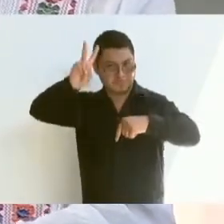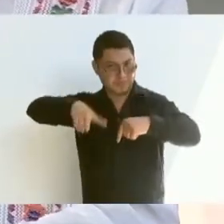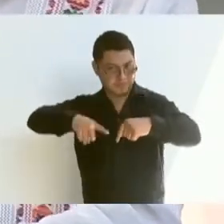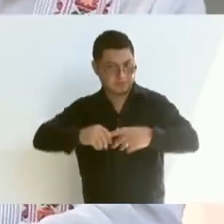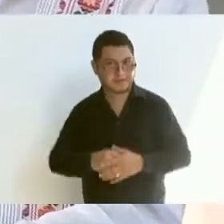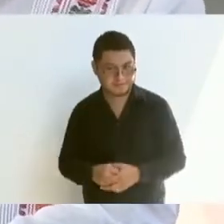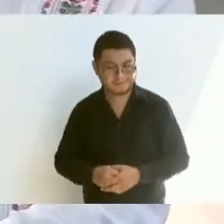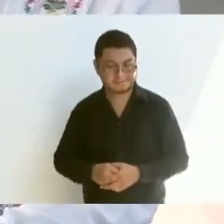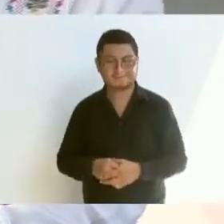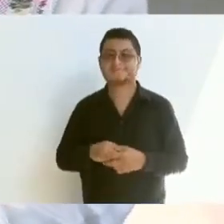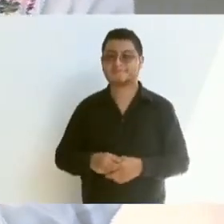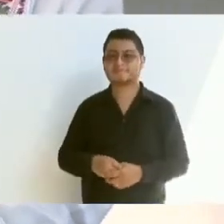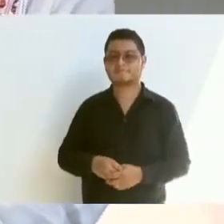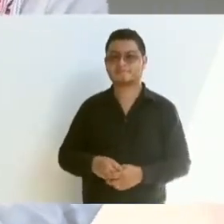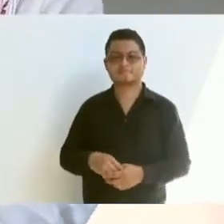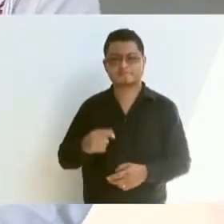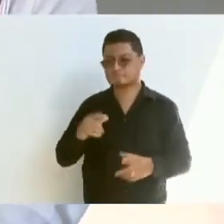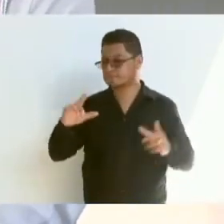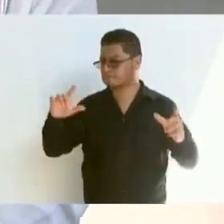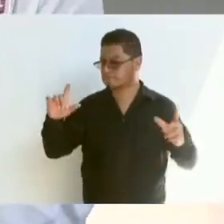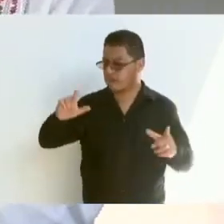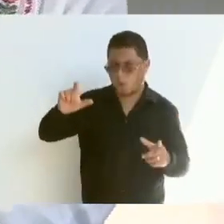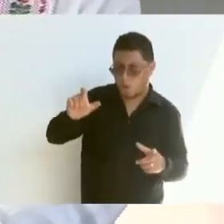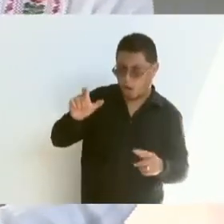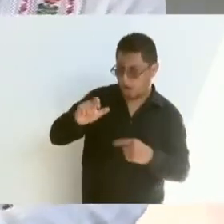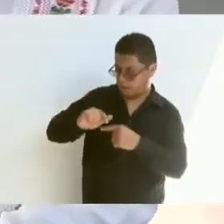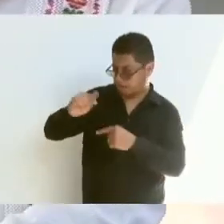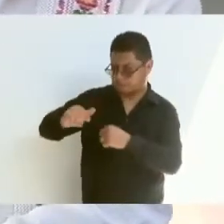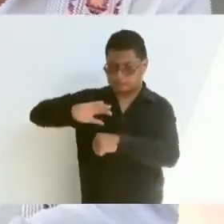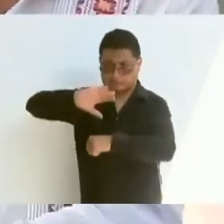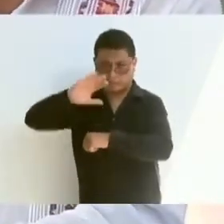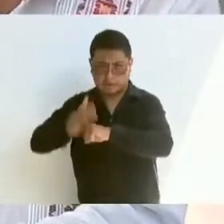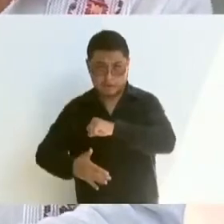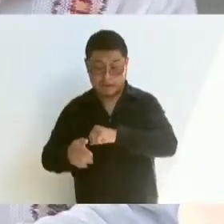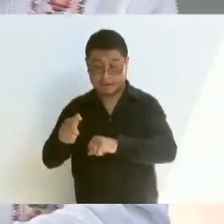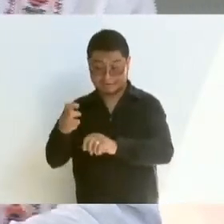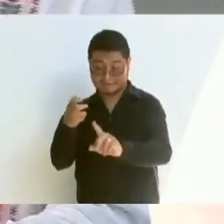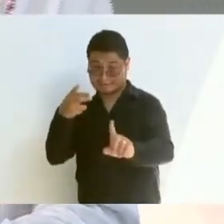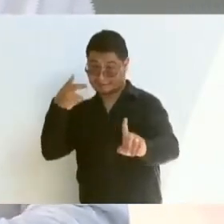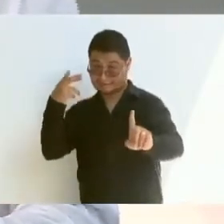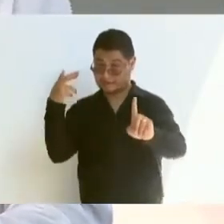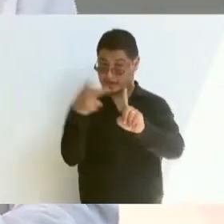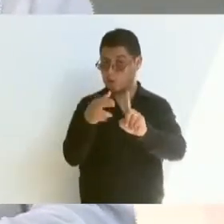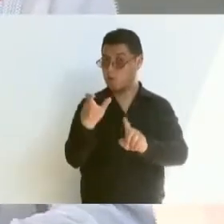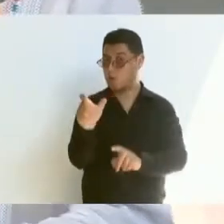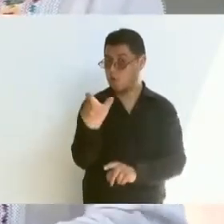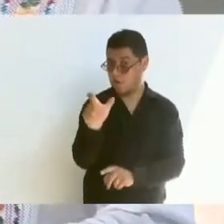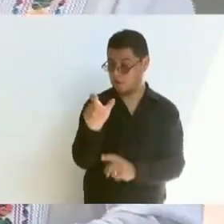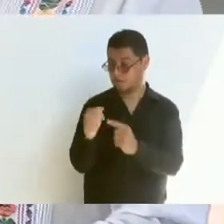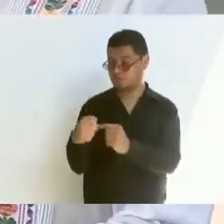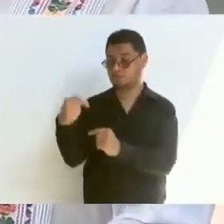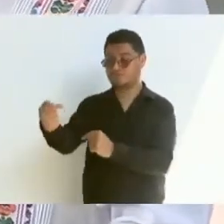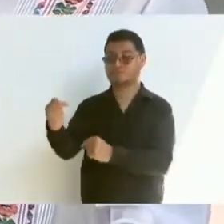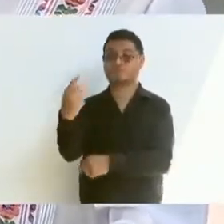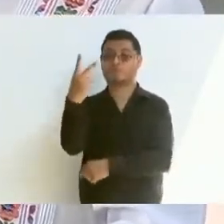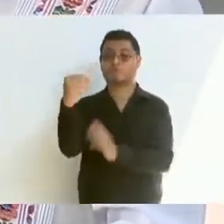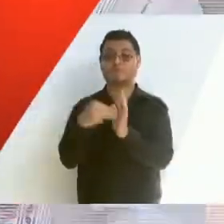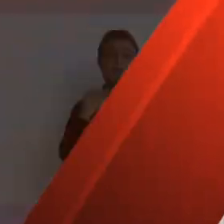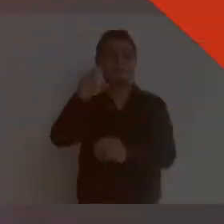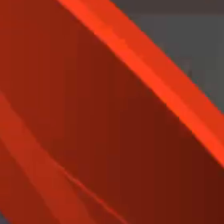debemos terminar, porque ese es el otro desafío, en el 2023.